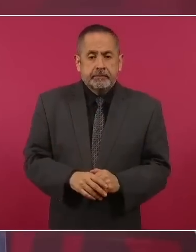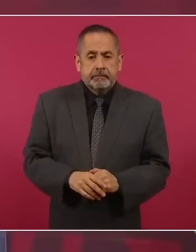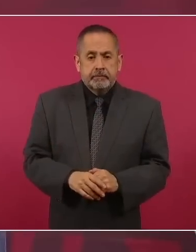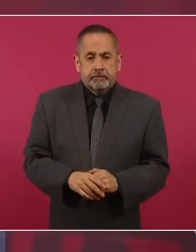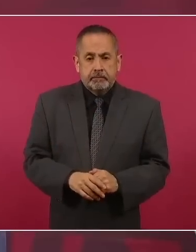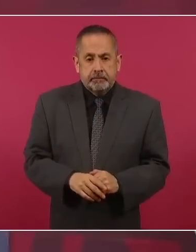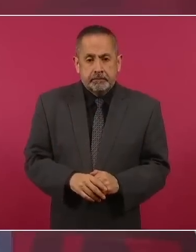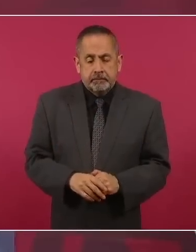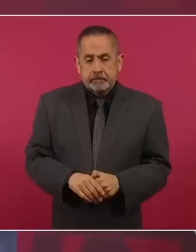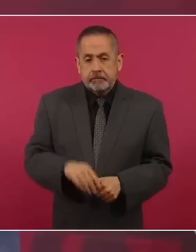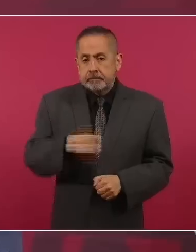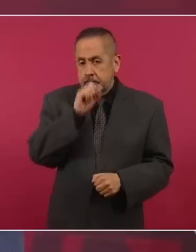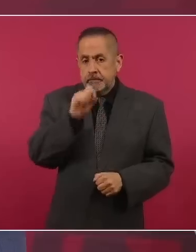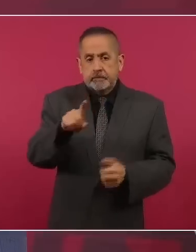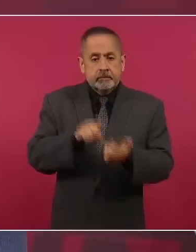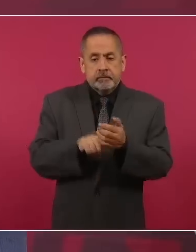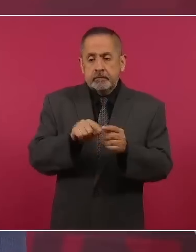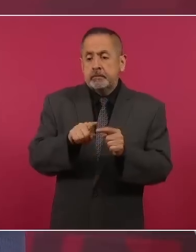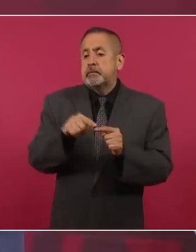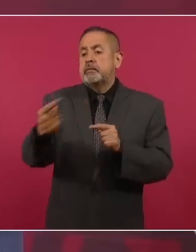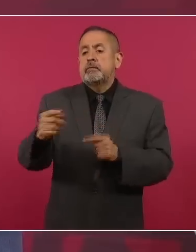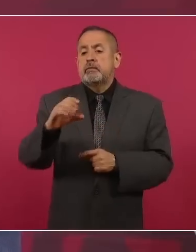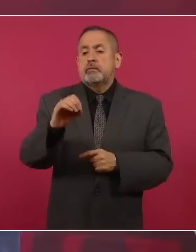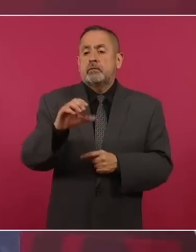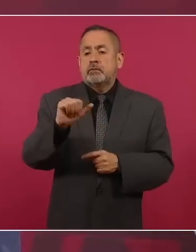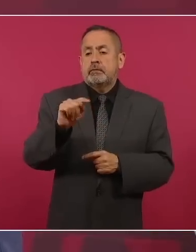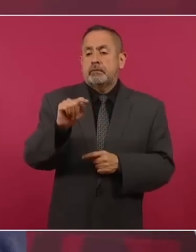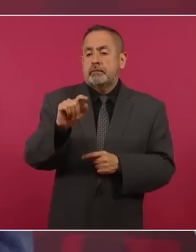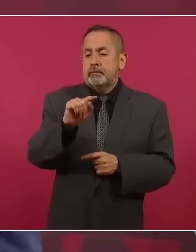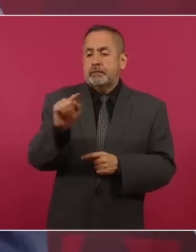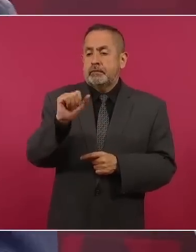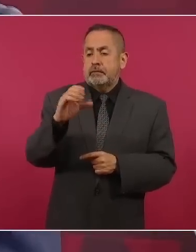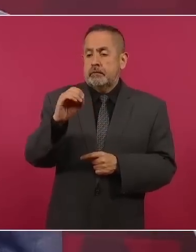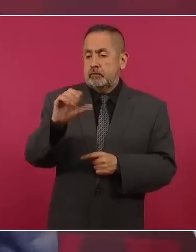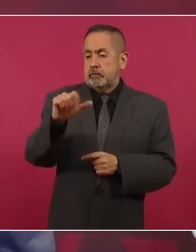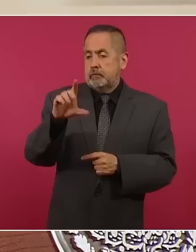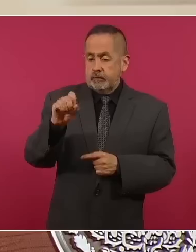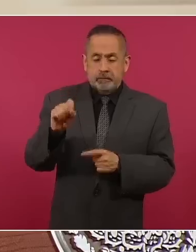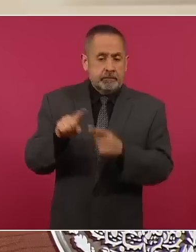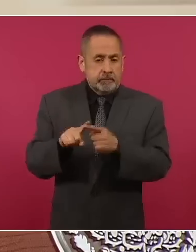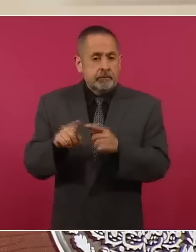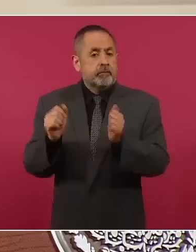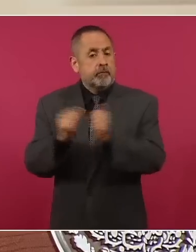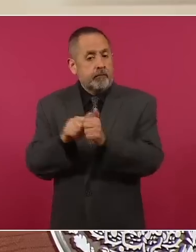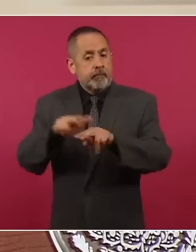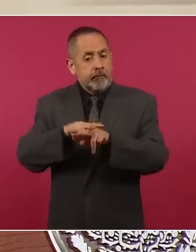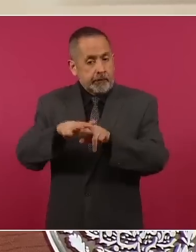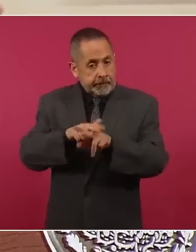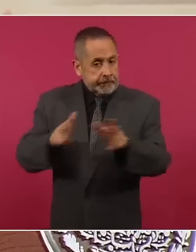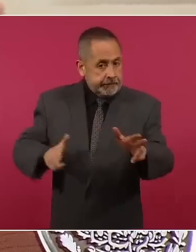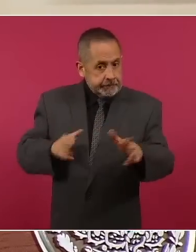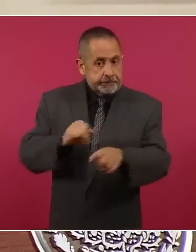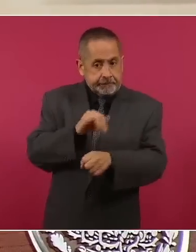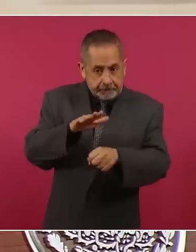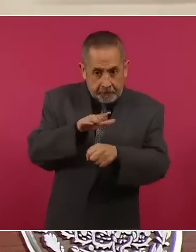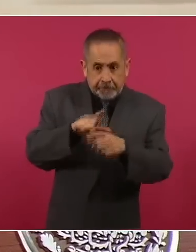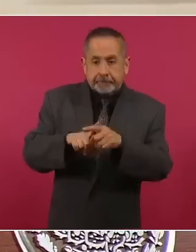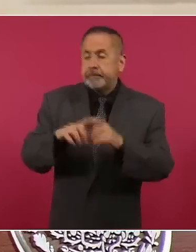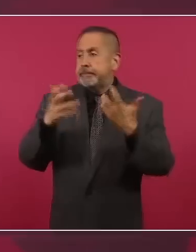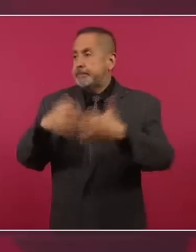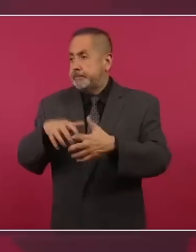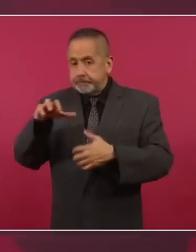Y lo mismo en Coatzacoalcos y con el tren y con los parques